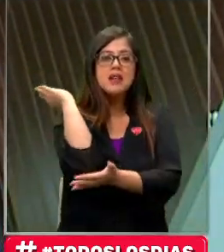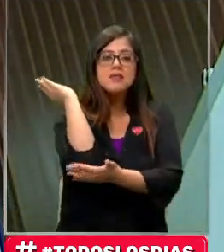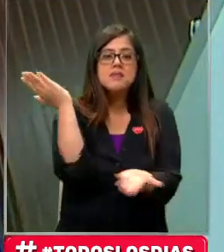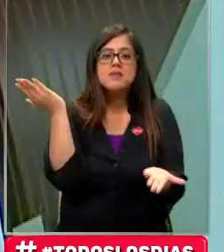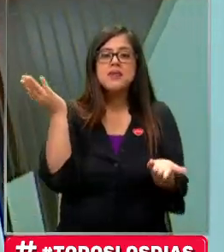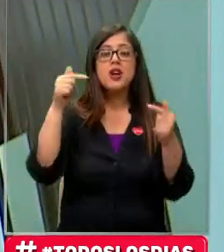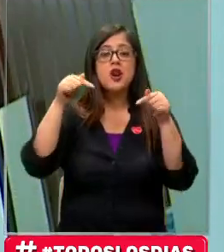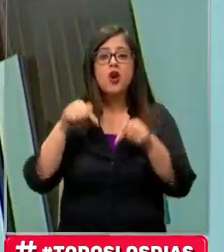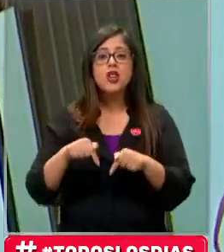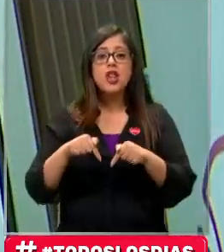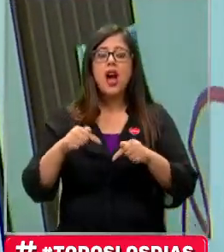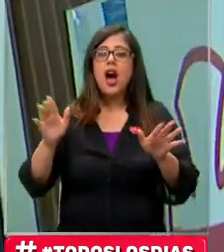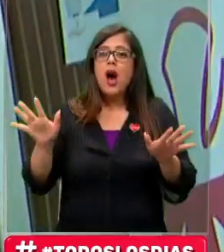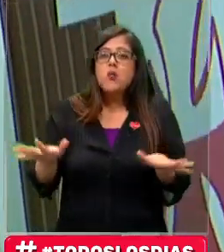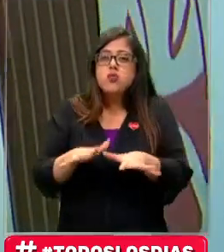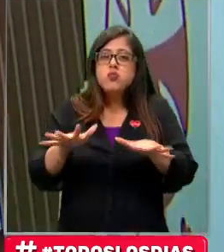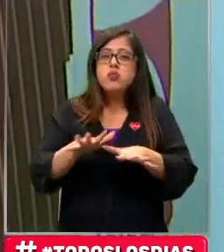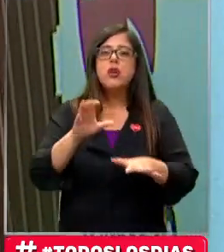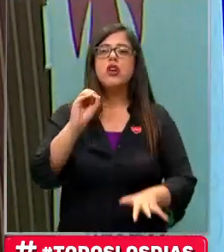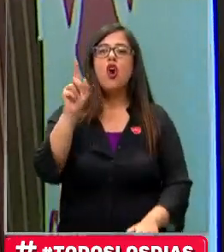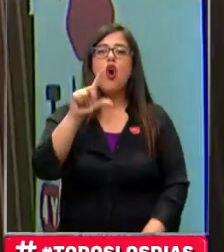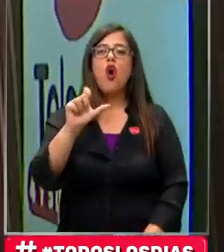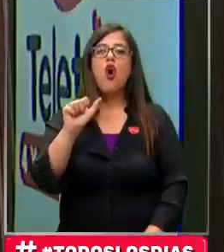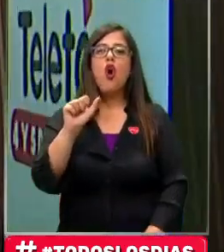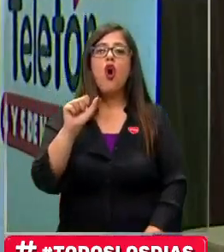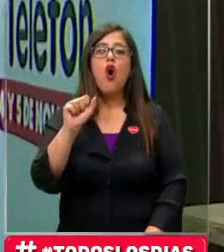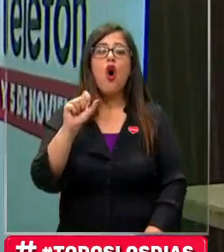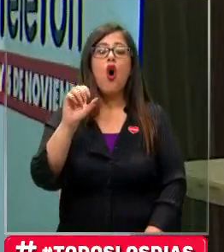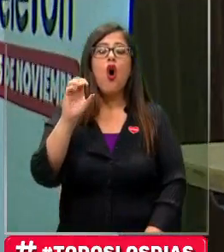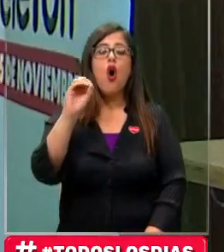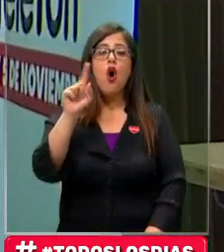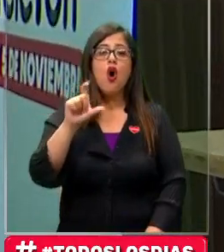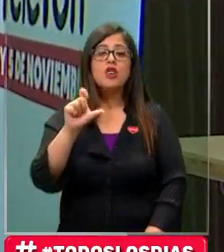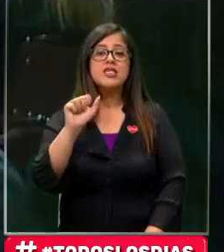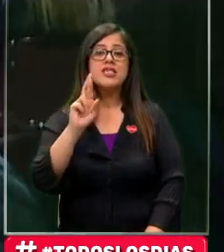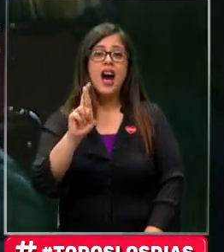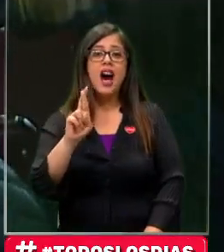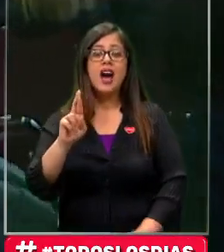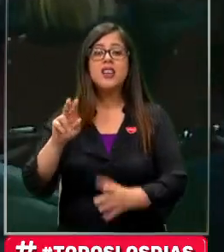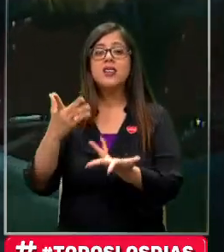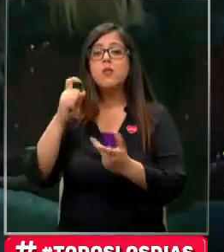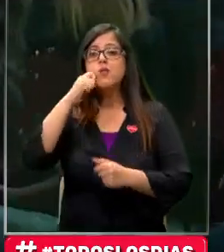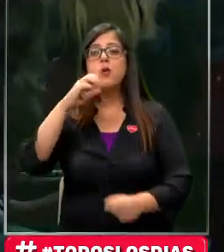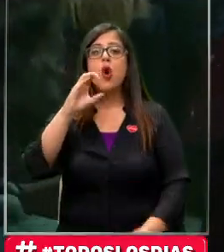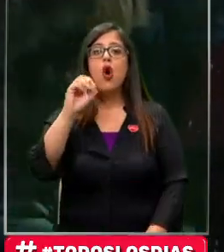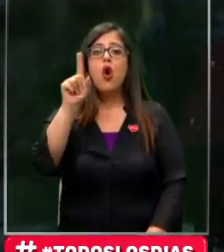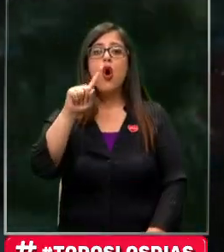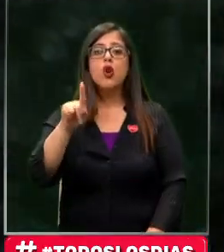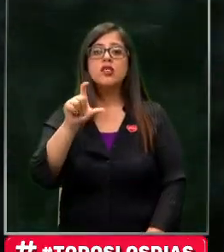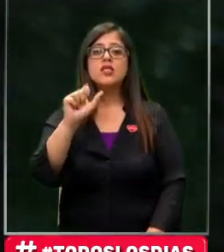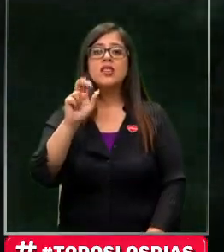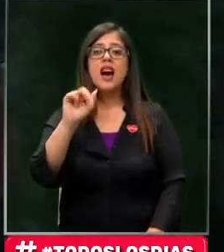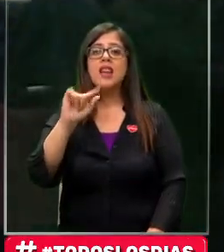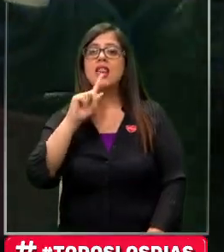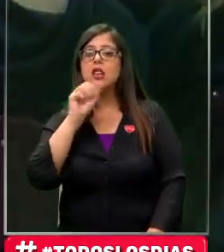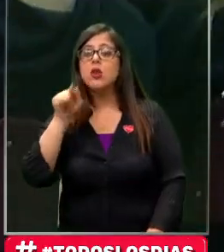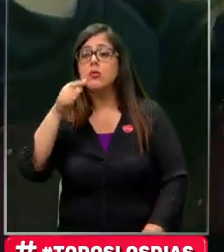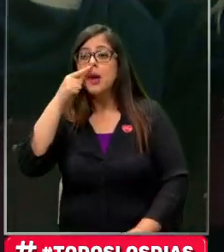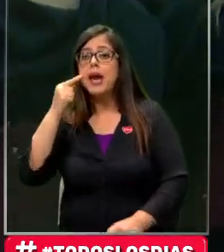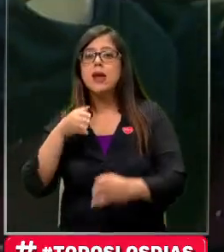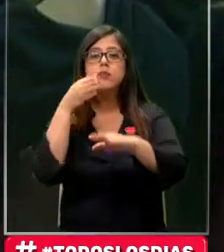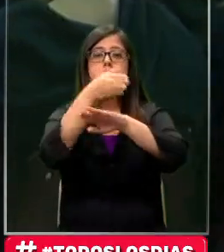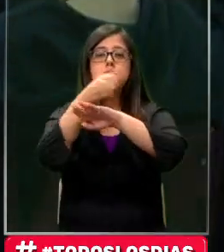particularmente intensos para Oscar Álvarez, conocido por todos como Oscarito. El comediante está visitando colegios y empresas,